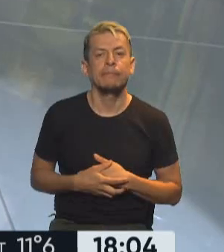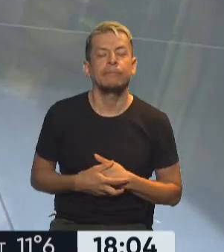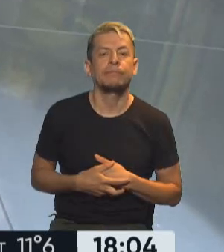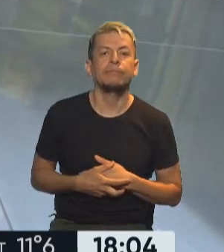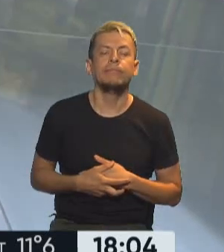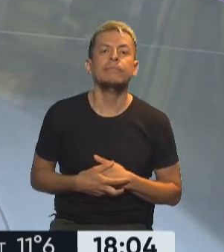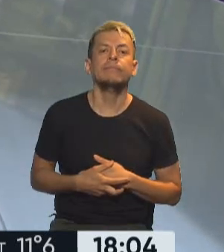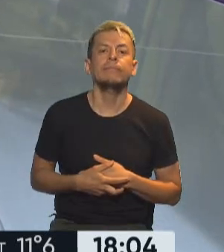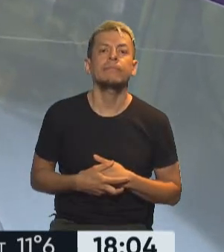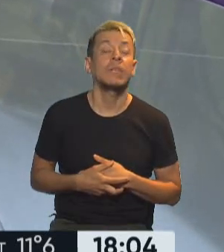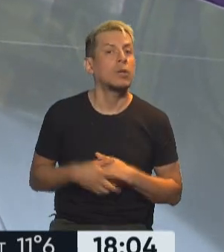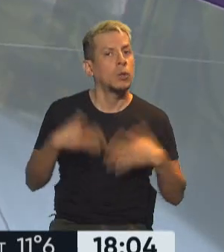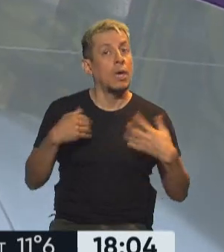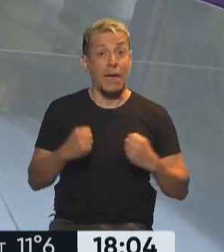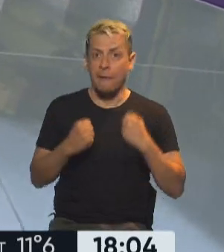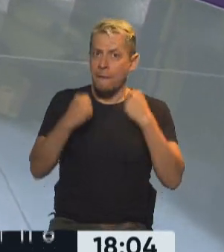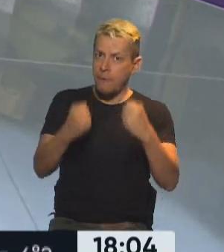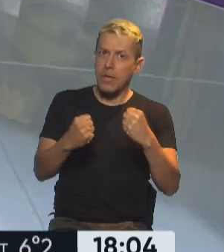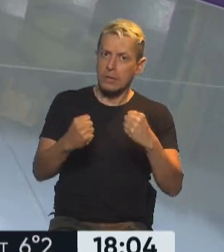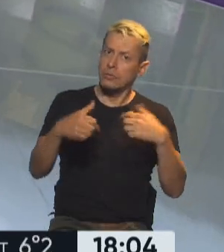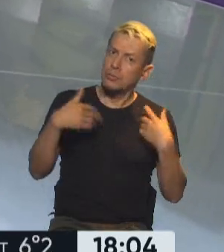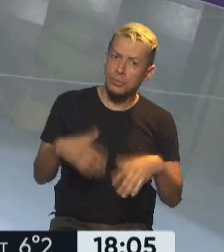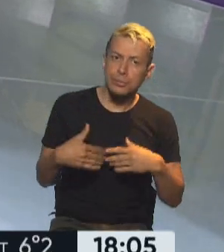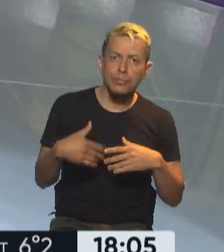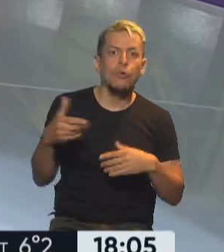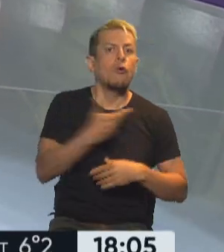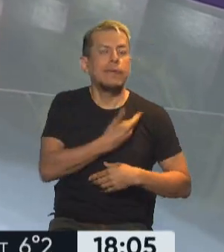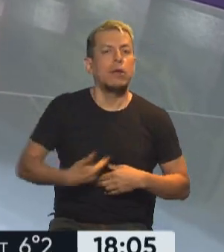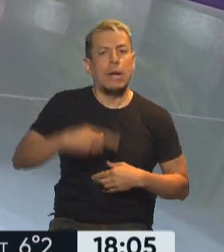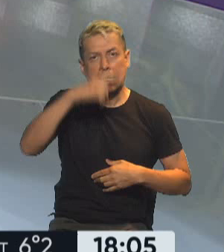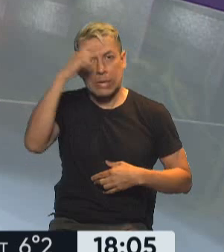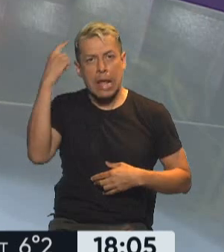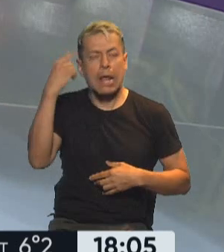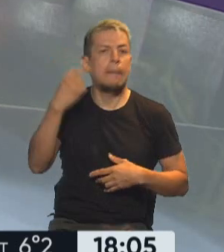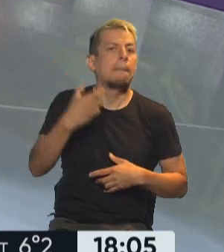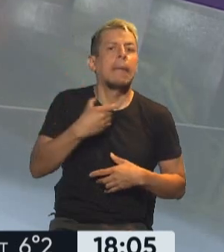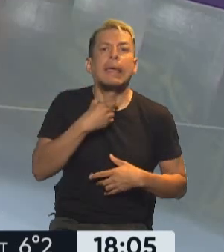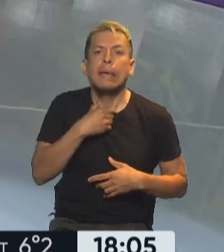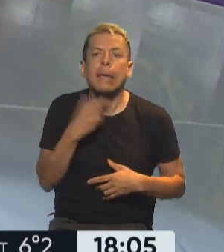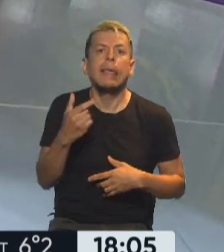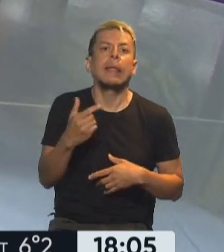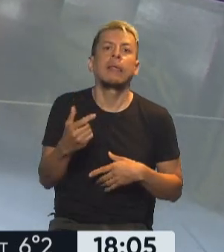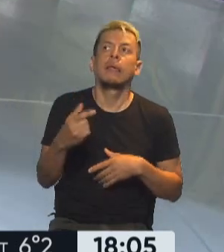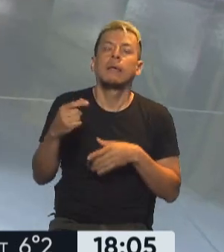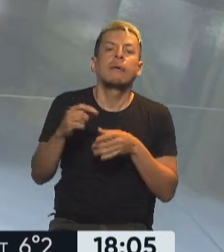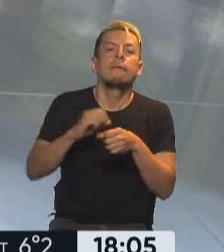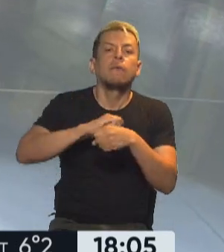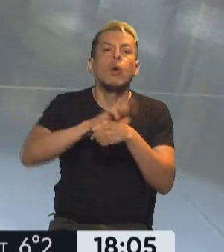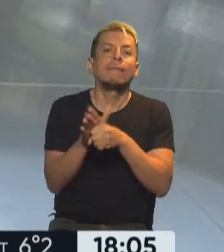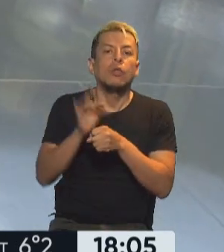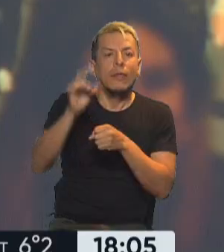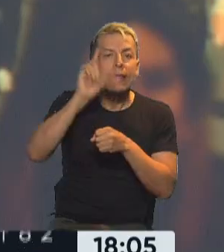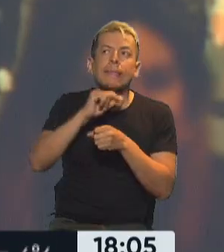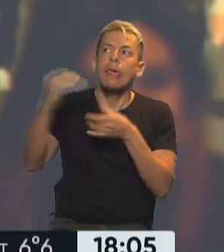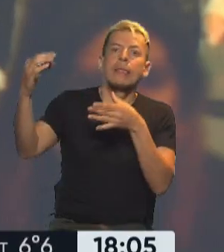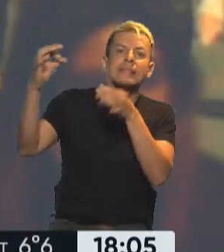Es mucho el esfuerzo que realizó el Gobierno Nacional para tratar de frenar el ingreso de la variante Delta al país.